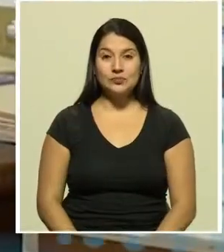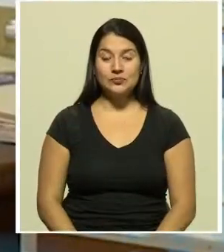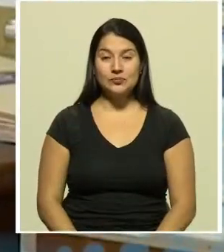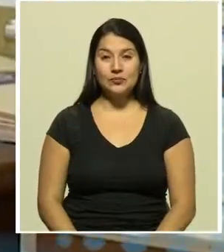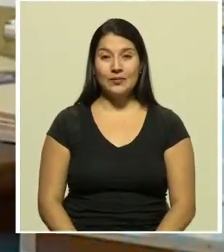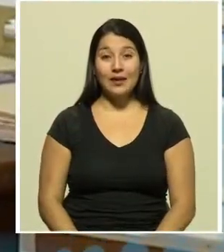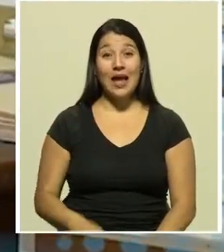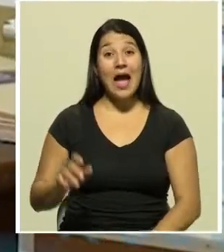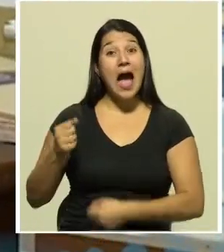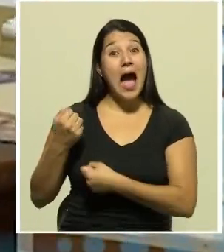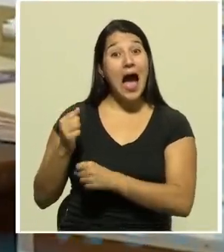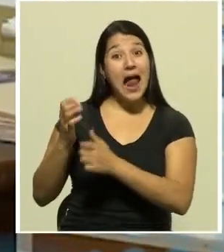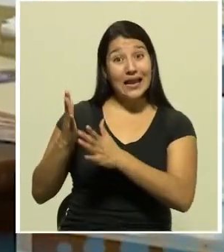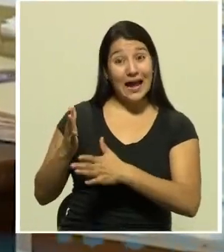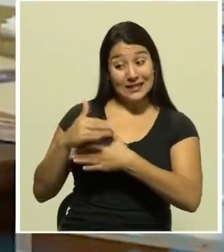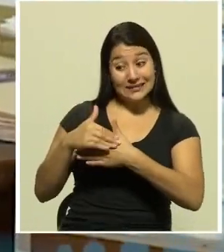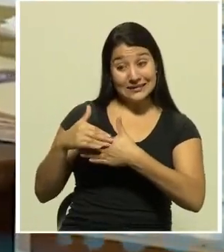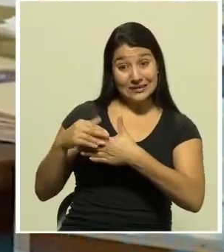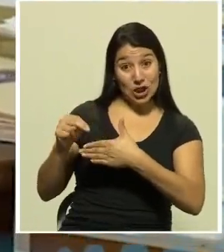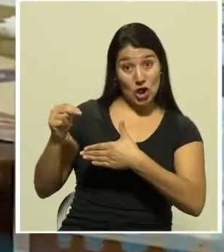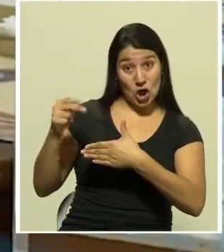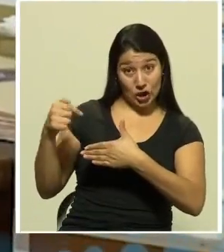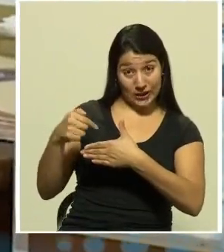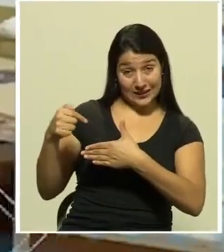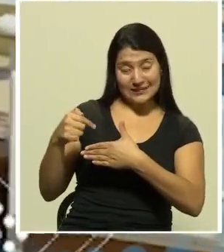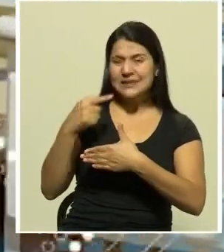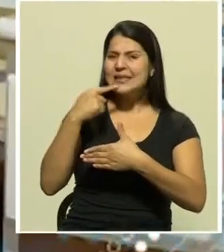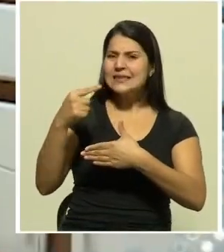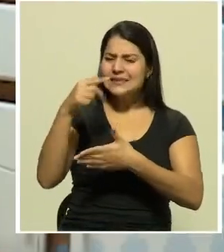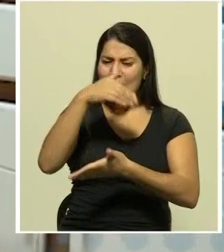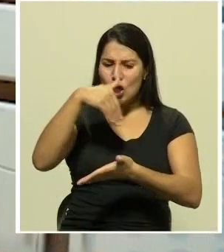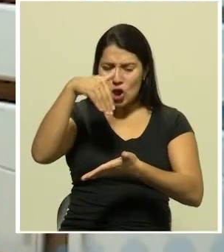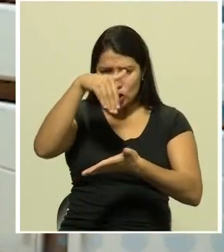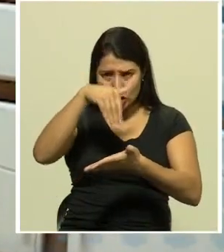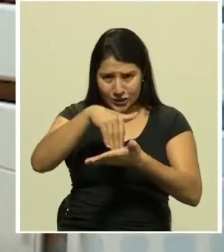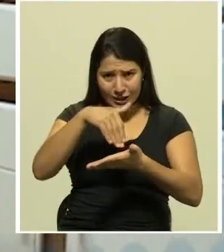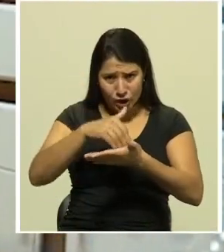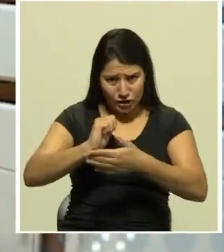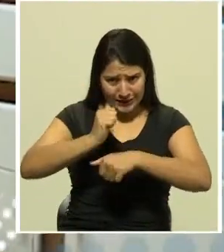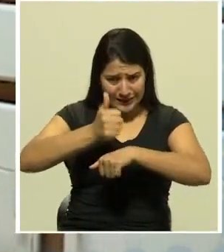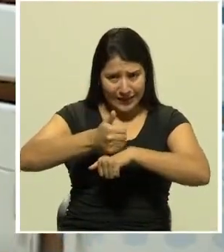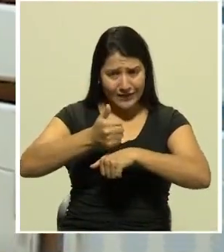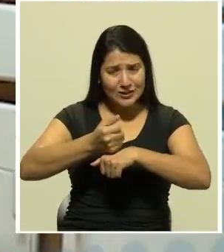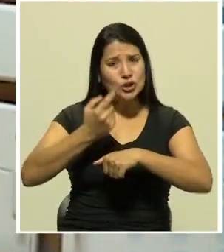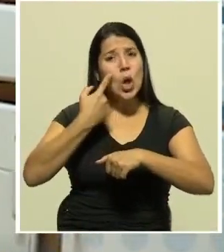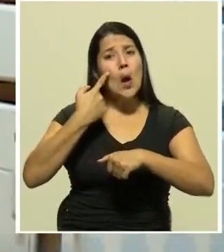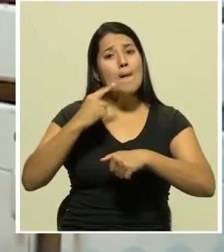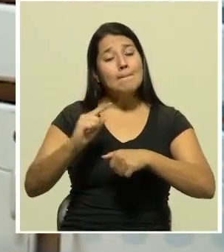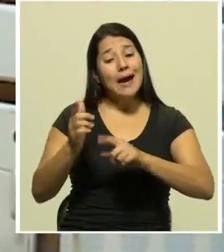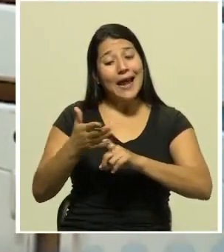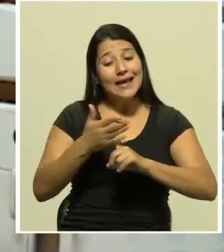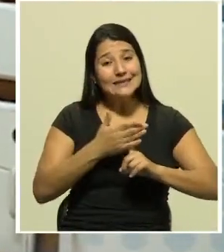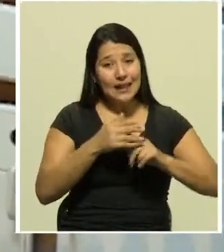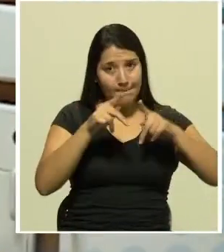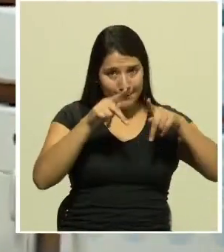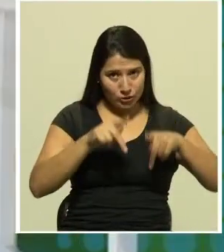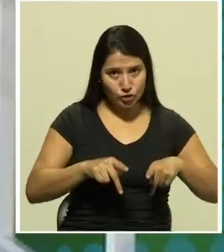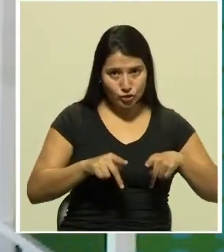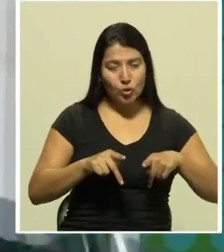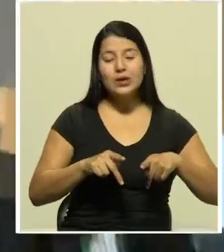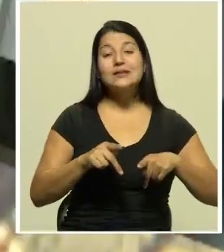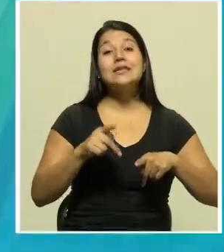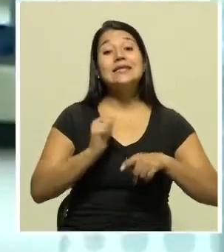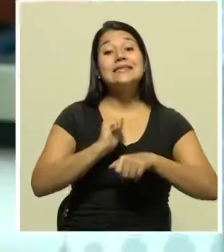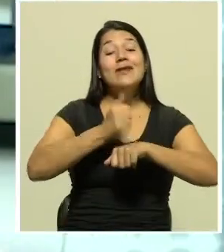Los alcaldes de la zona norte aseguraron que los centros de aislamiento para COVID-19 se manejarán por distrito y no en un solo